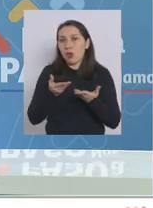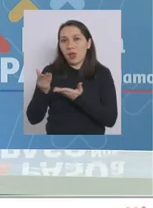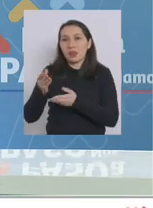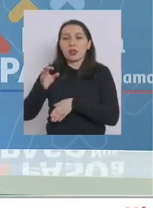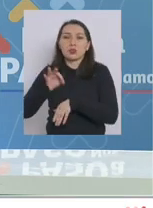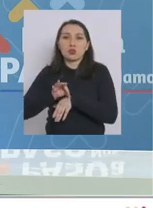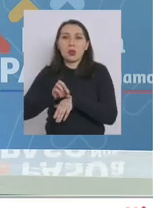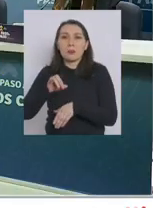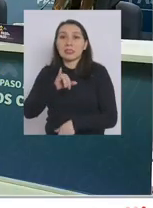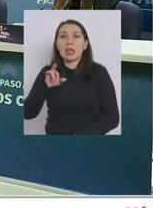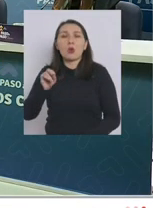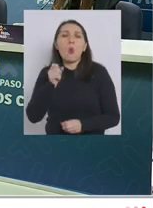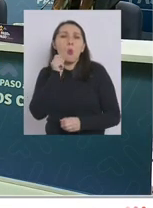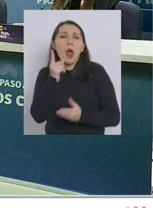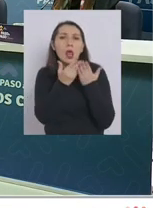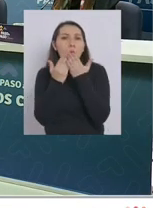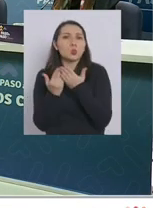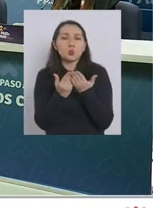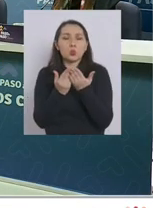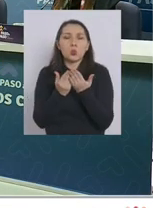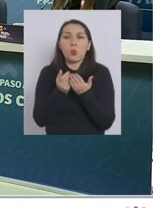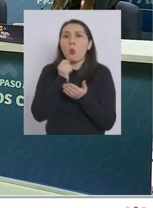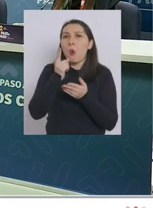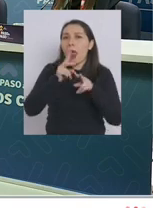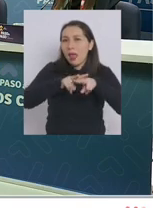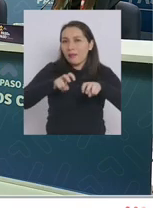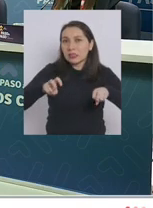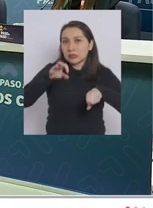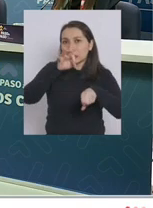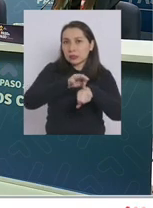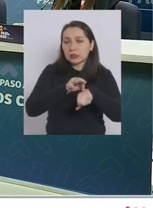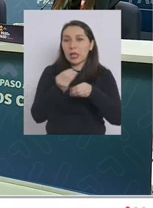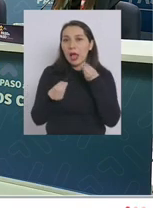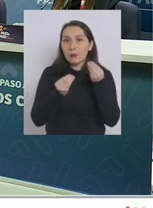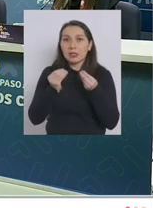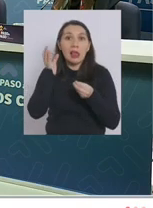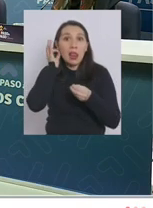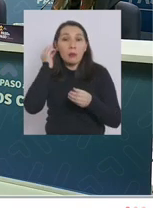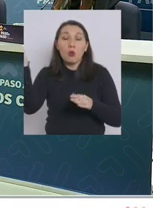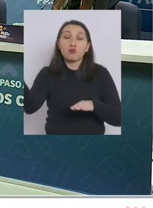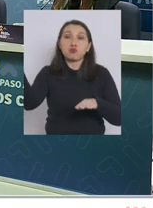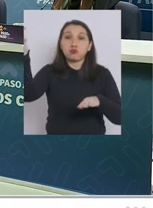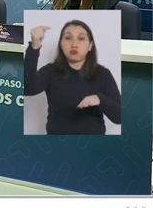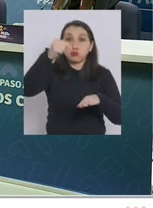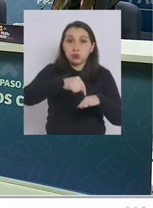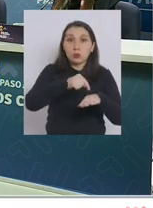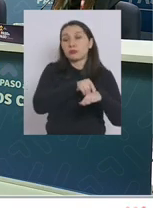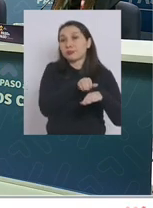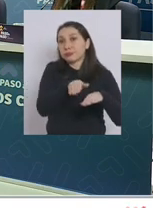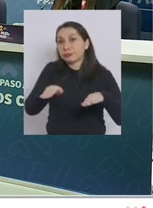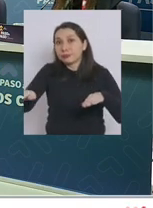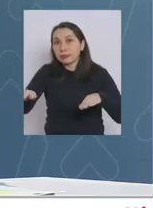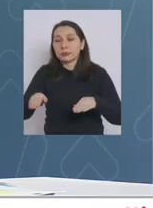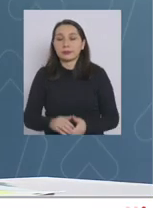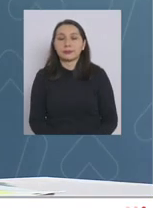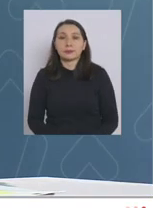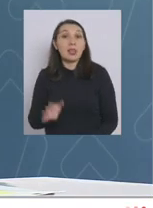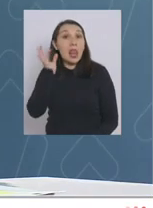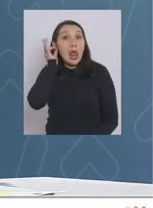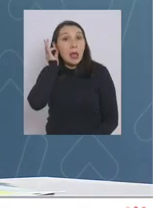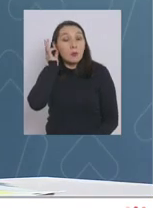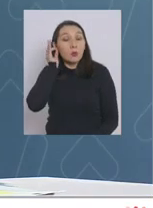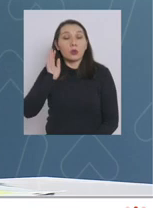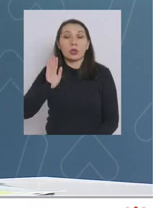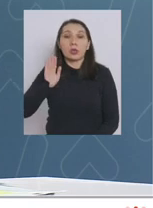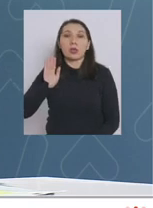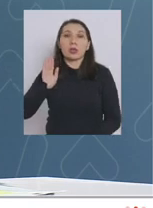complete cuál es el estudio y cuál es la investigación epidemiológica que se ha hecho hasta este momento con esta paciente. La paciente se